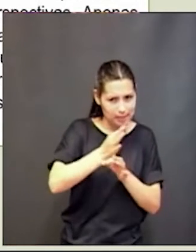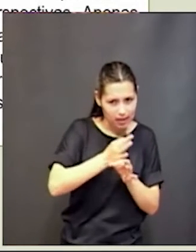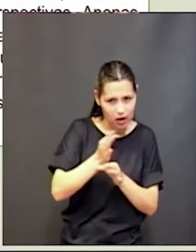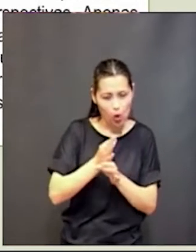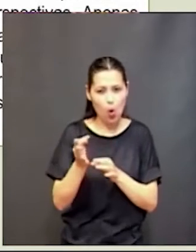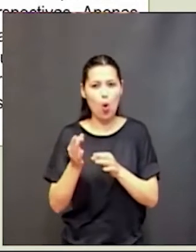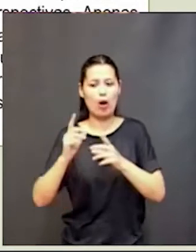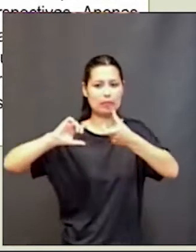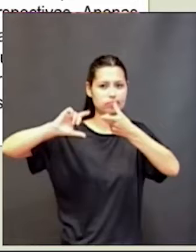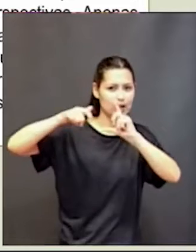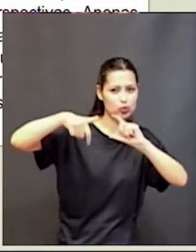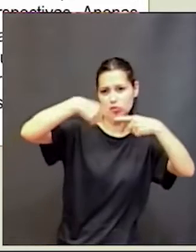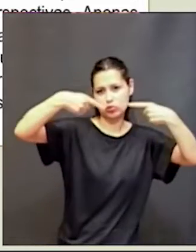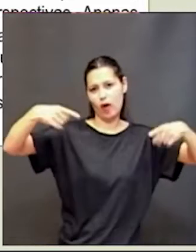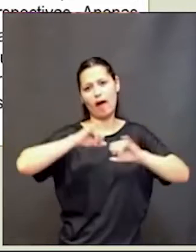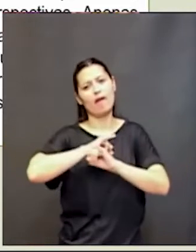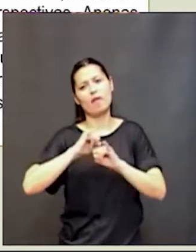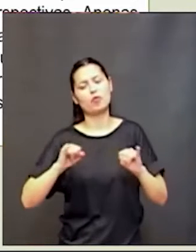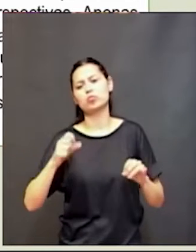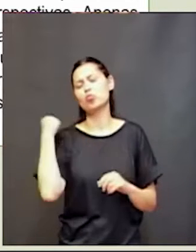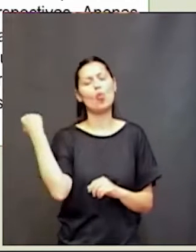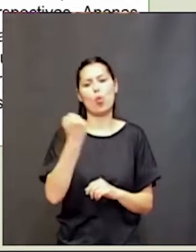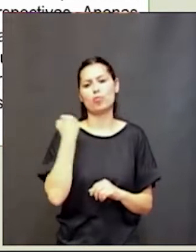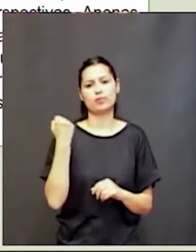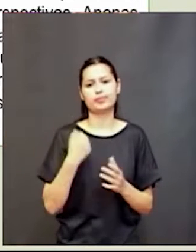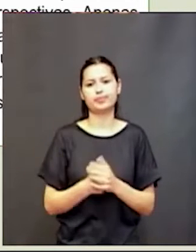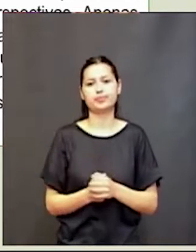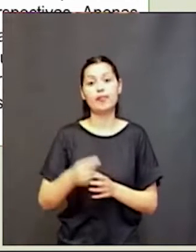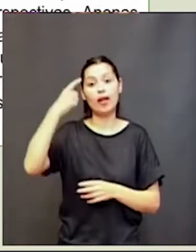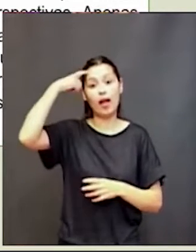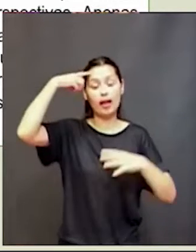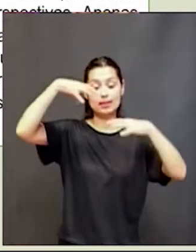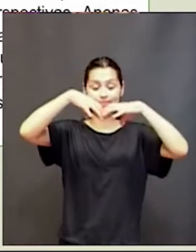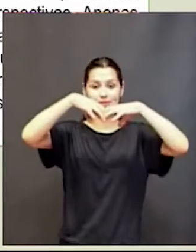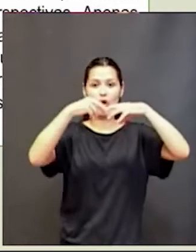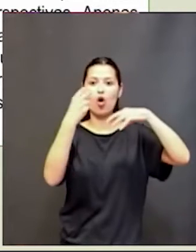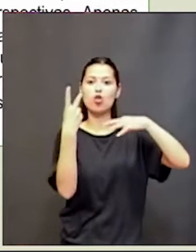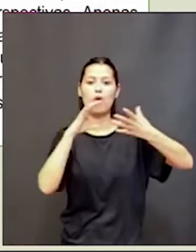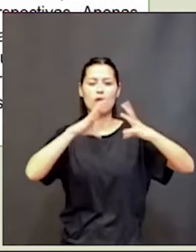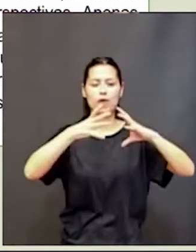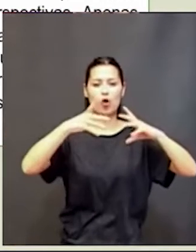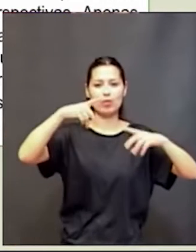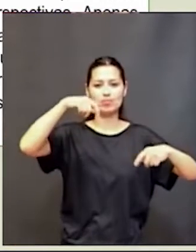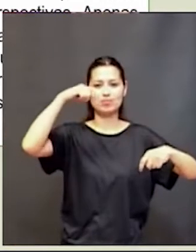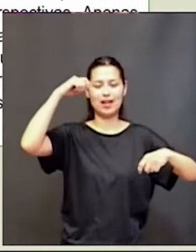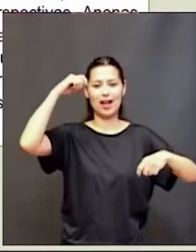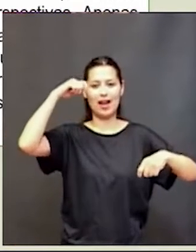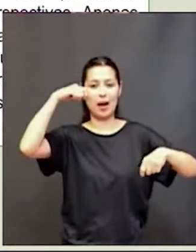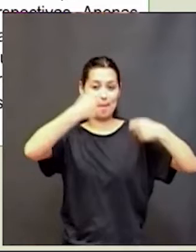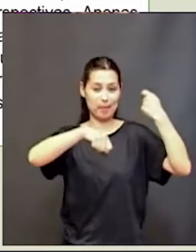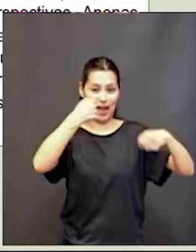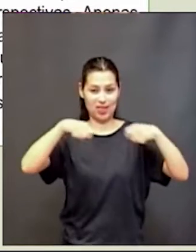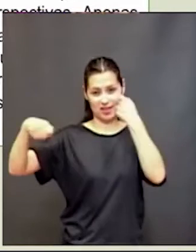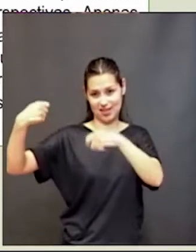disciplinas. El cerebro tiene dos habilidades plásticas diferenciadas o clasificadas.